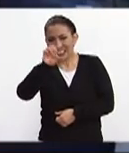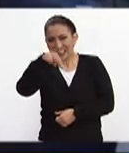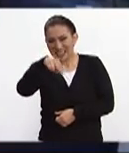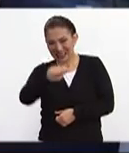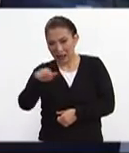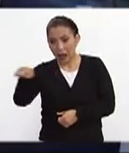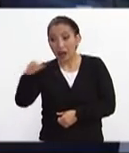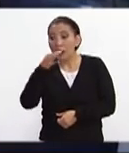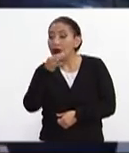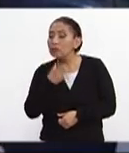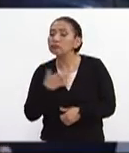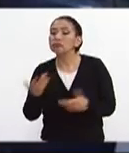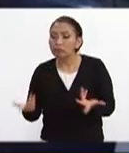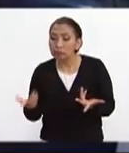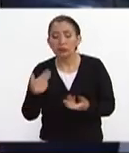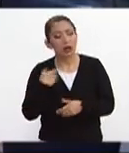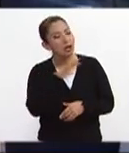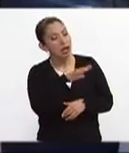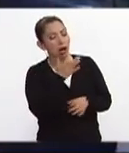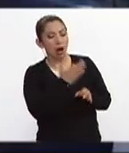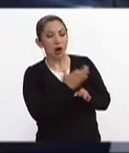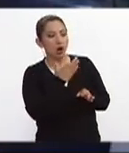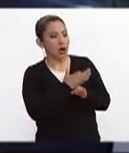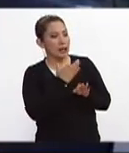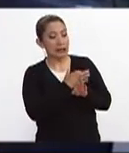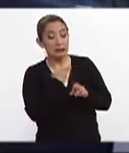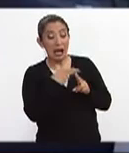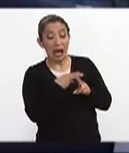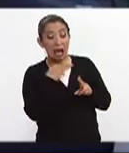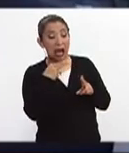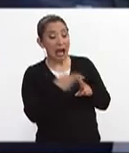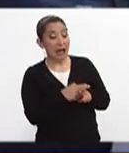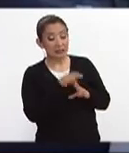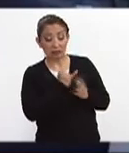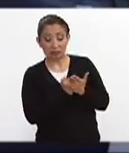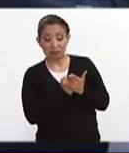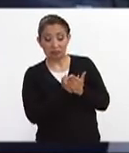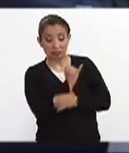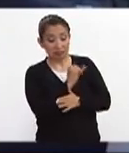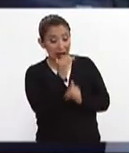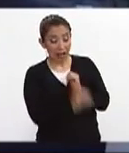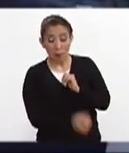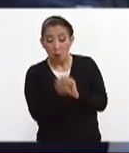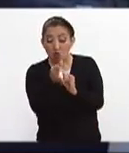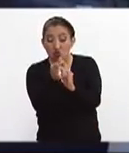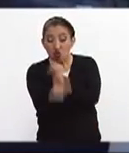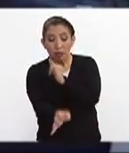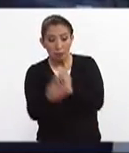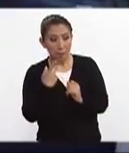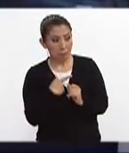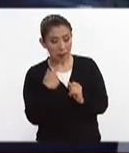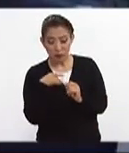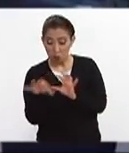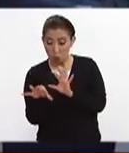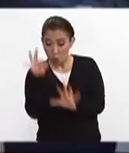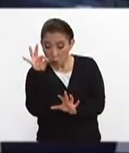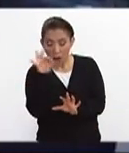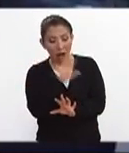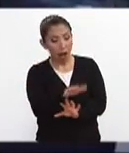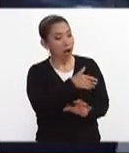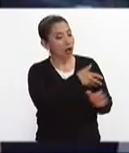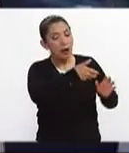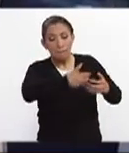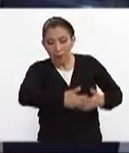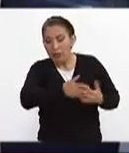Nacional nos dijo que por el momento y hasta que no terminen de rescatar a la última persona van a